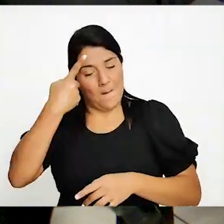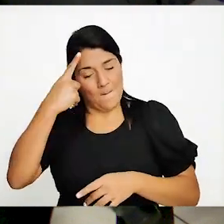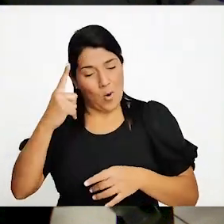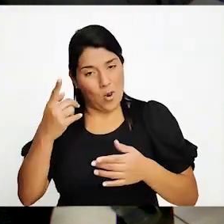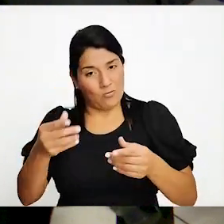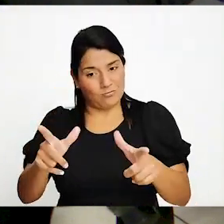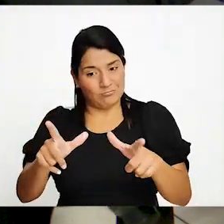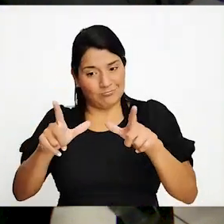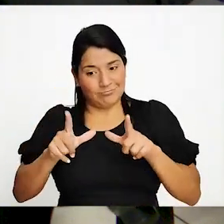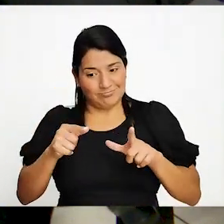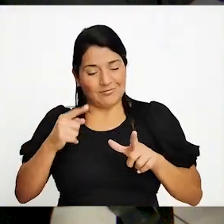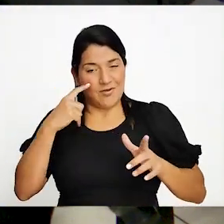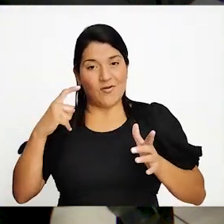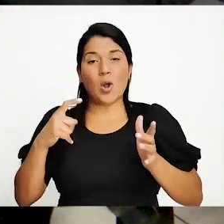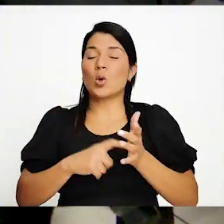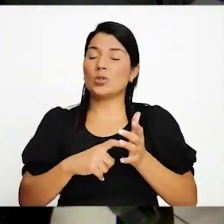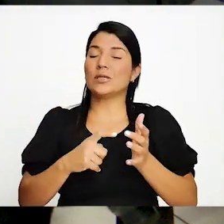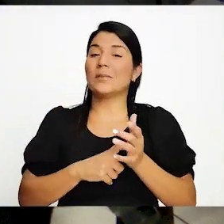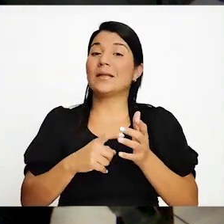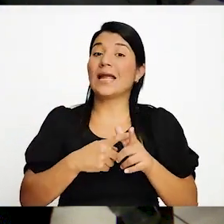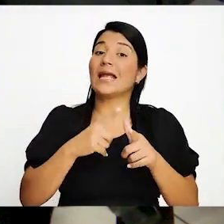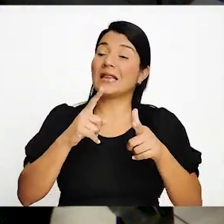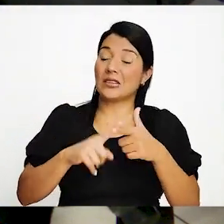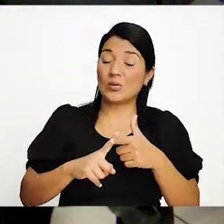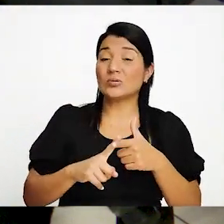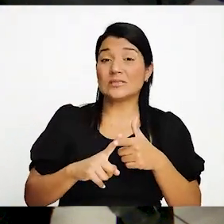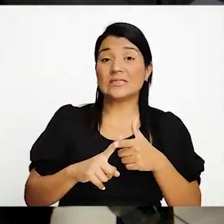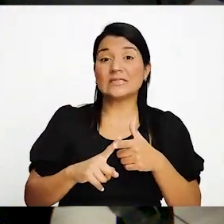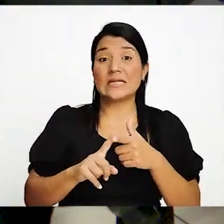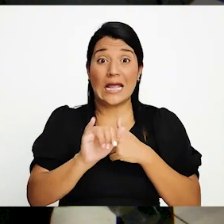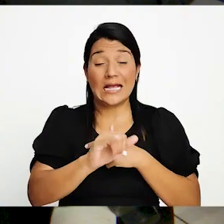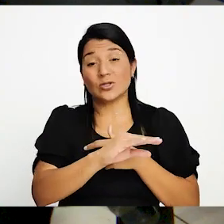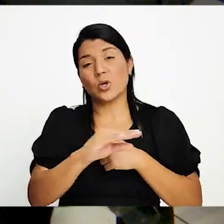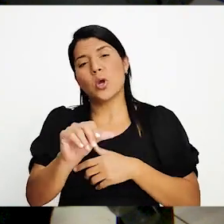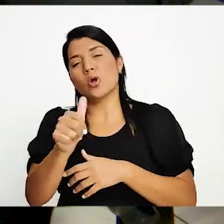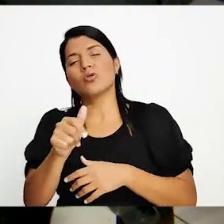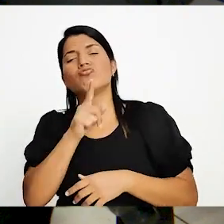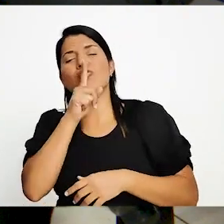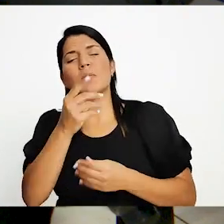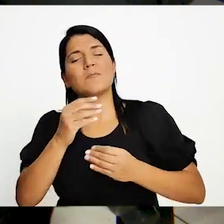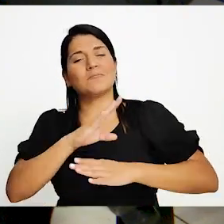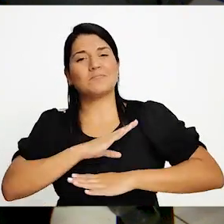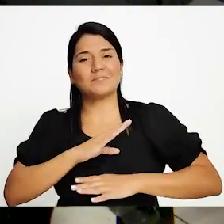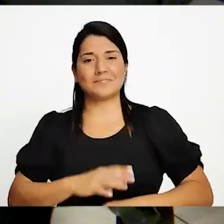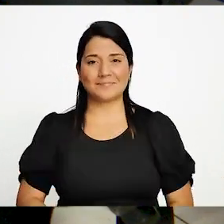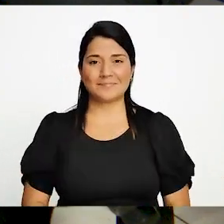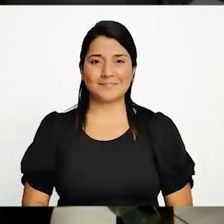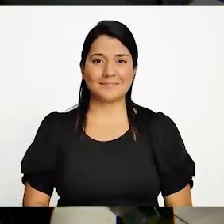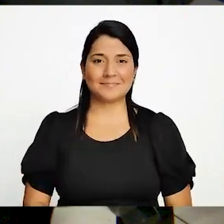esa parte adicional a todo lo que tiene que ver como corporación ha sido sumamente gratificante.